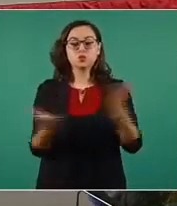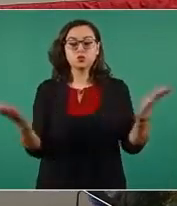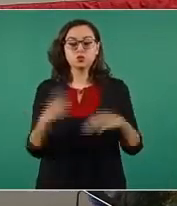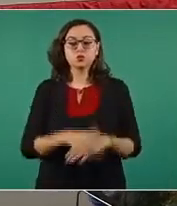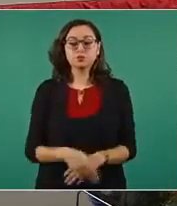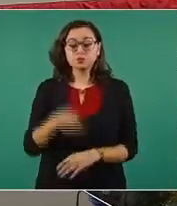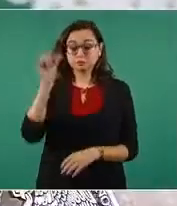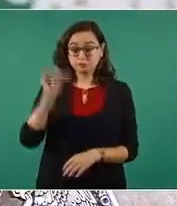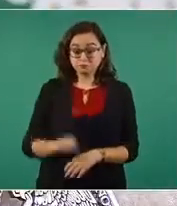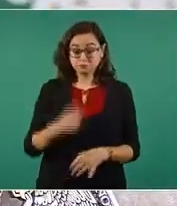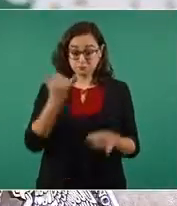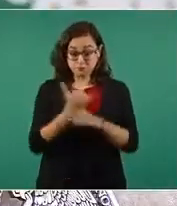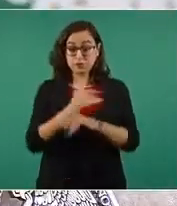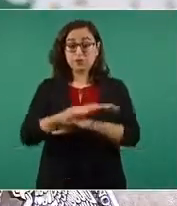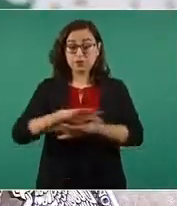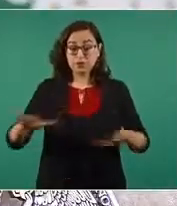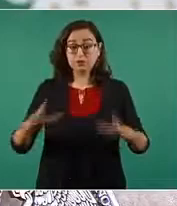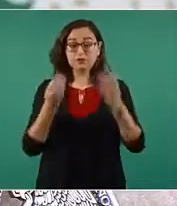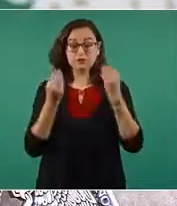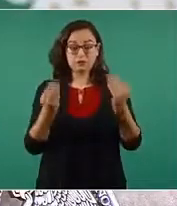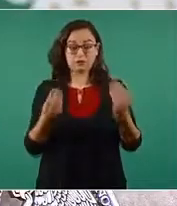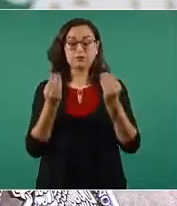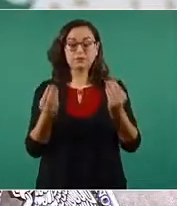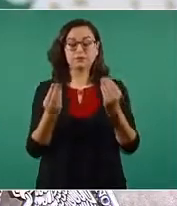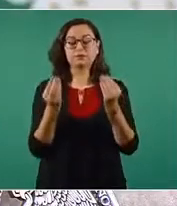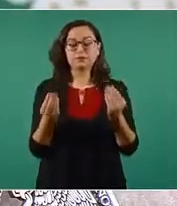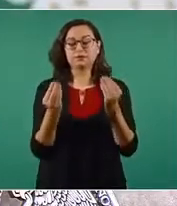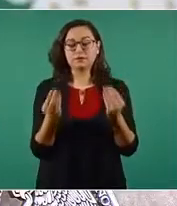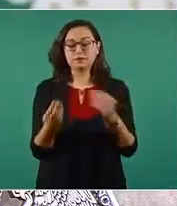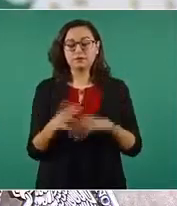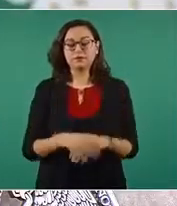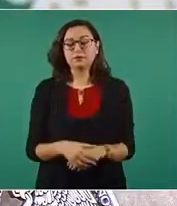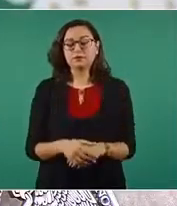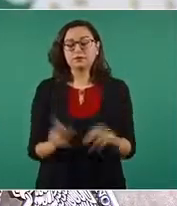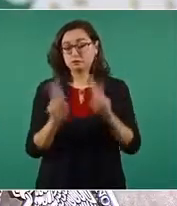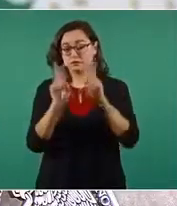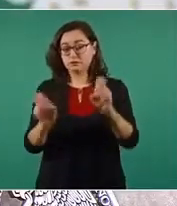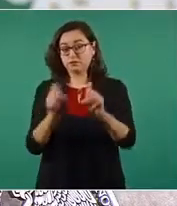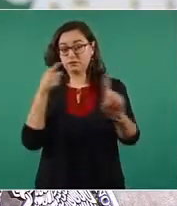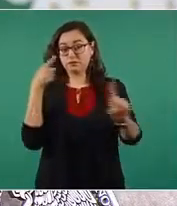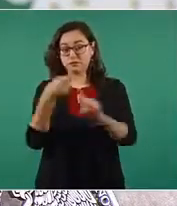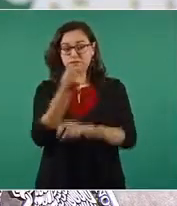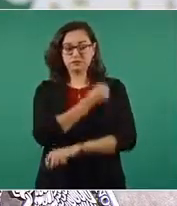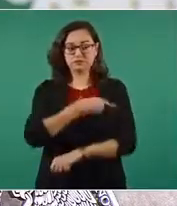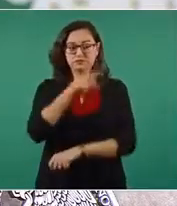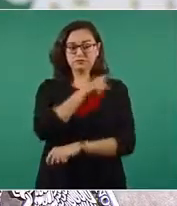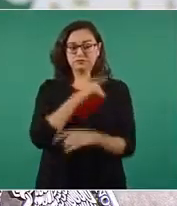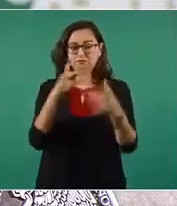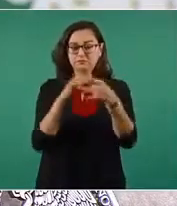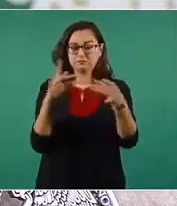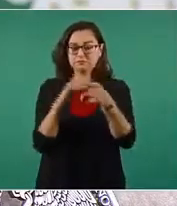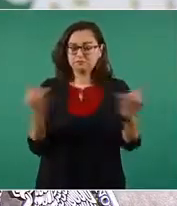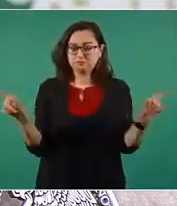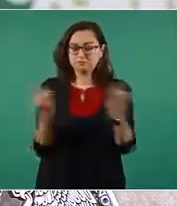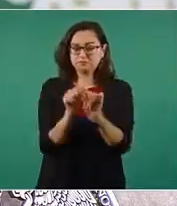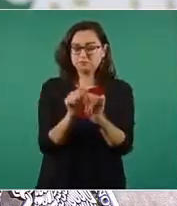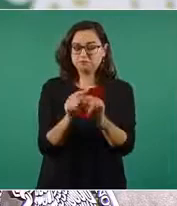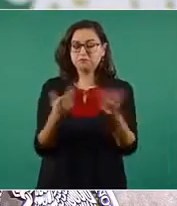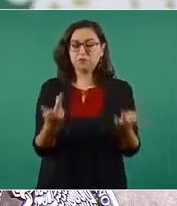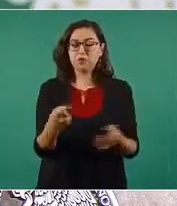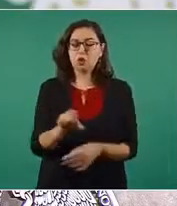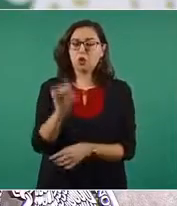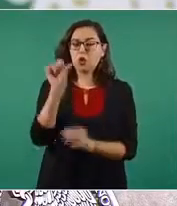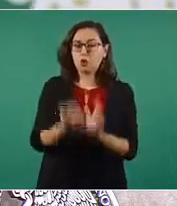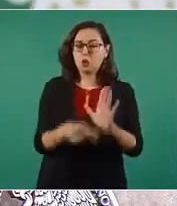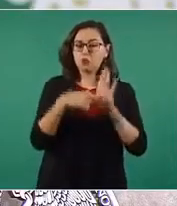que informar. Y en el pulso de la salud, en forma breve, hoy actualizamos el tema de los medicamentos adquiridos